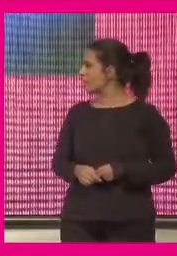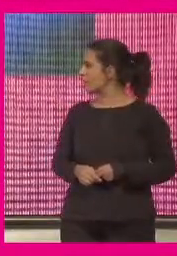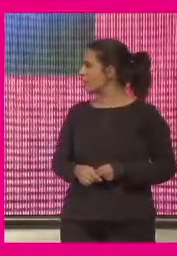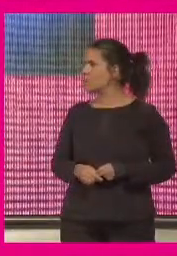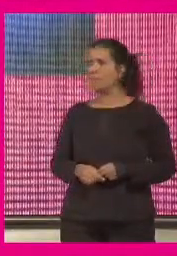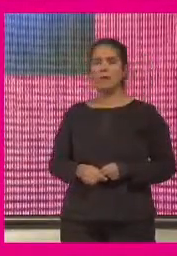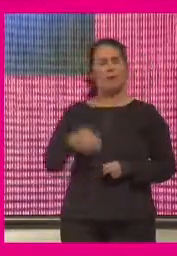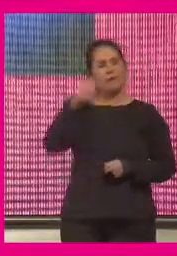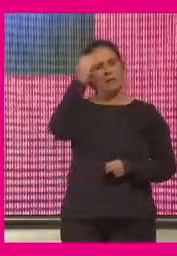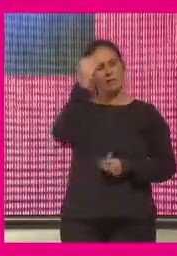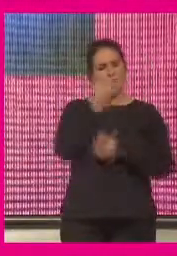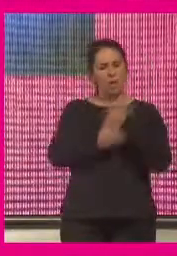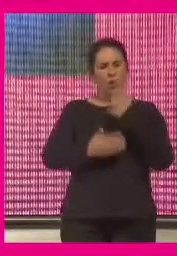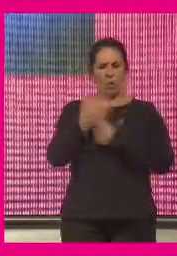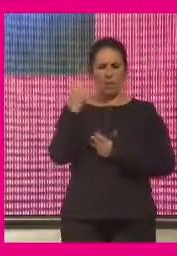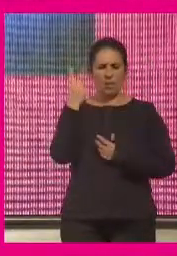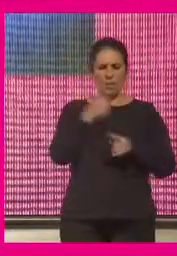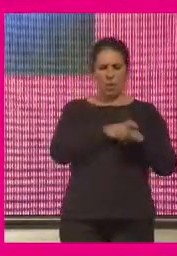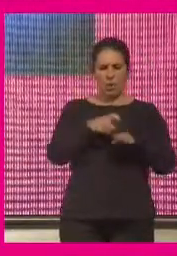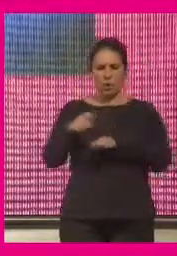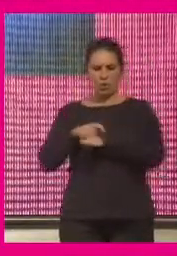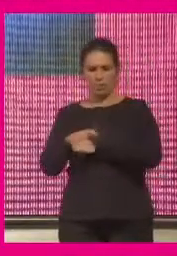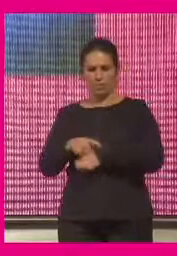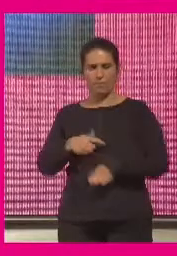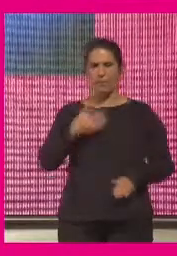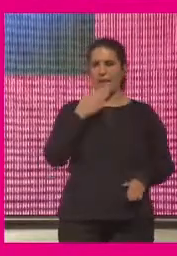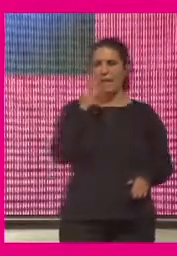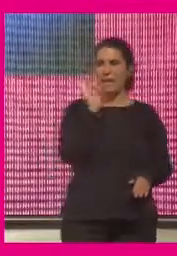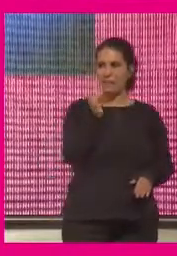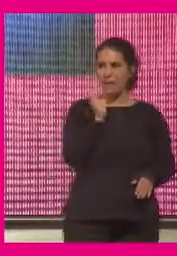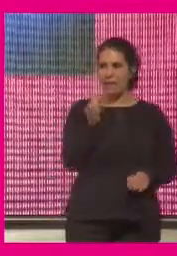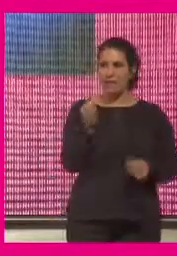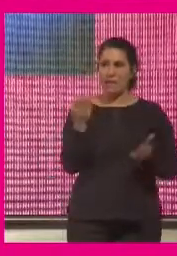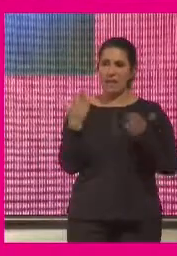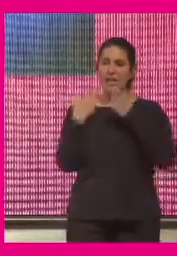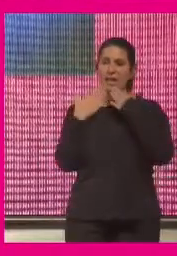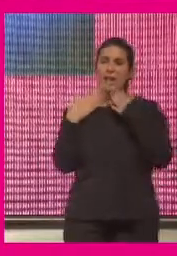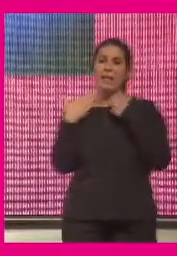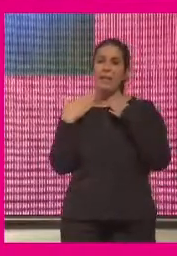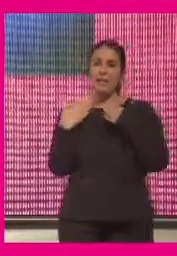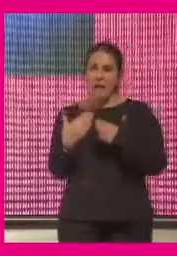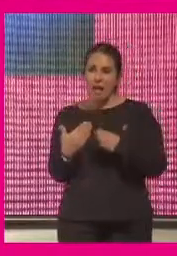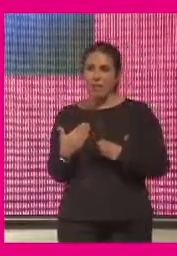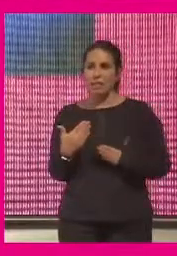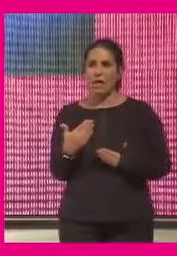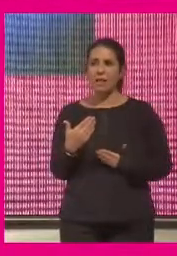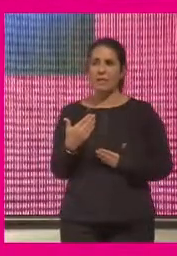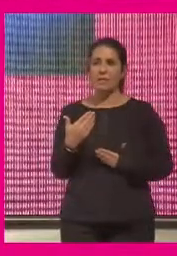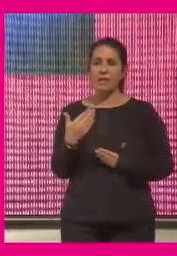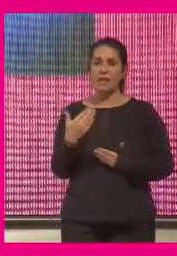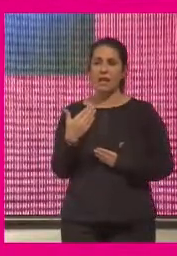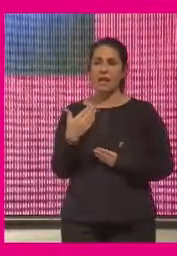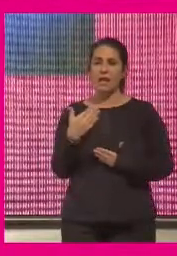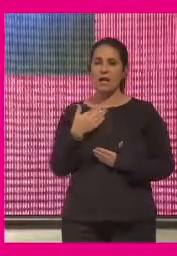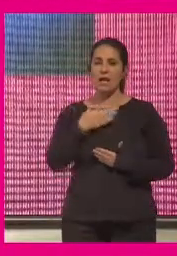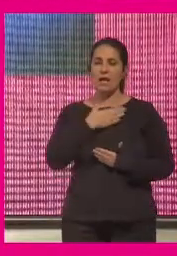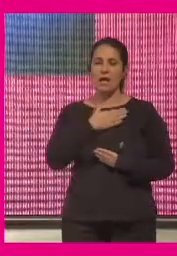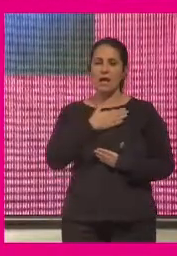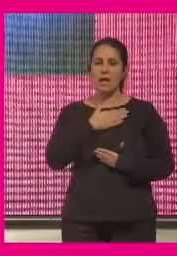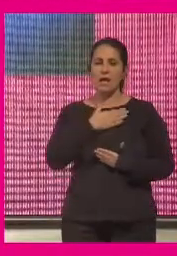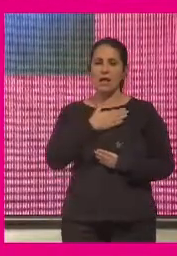combinan dos aspectos es verdad que gracias a la conectividad y por tanto